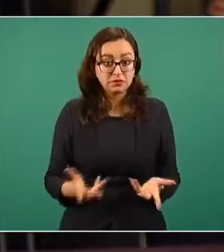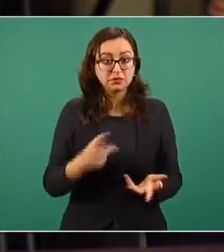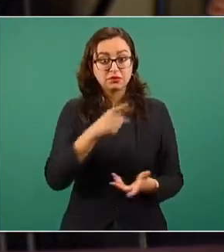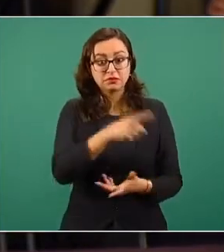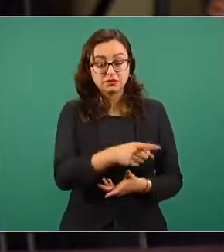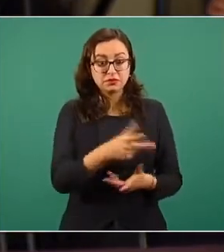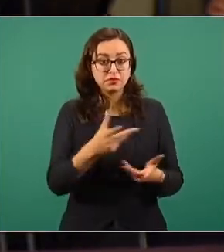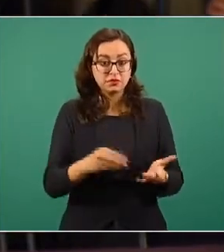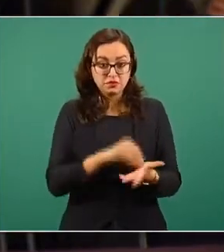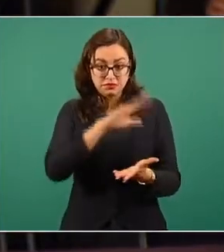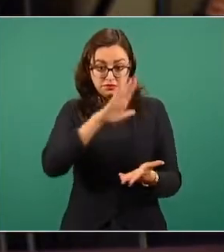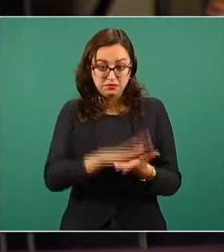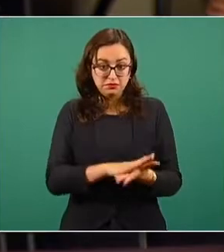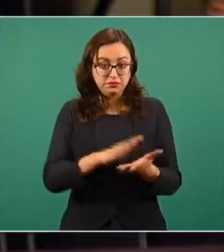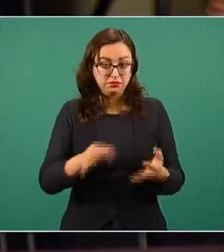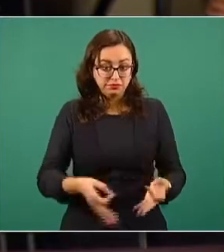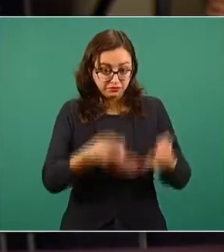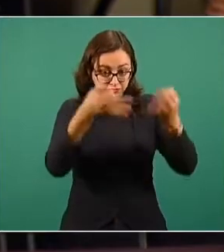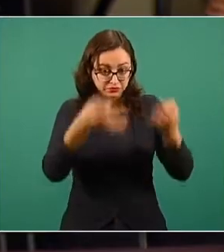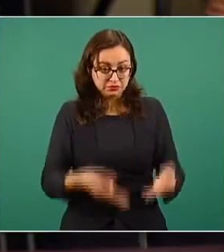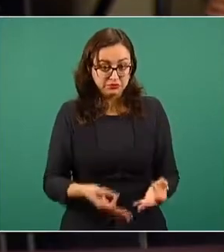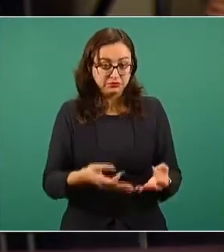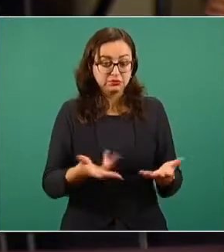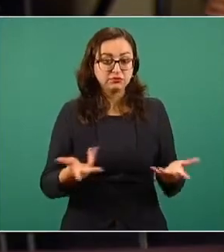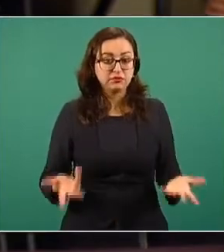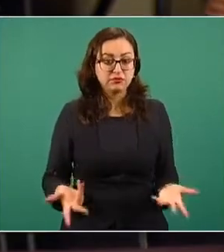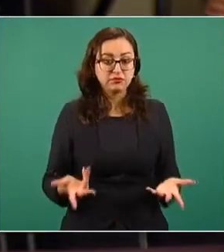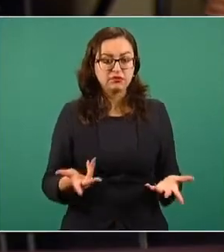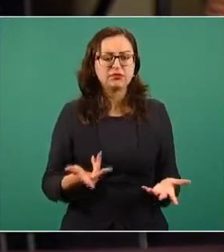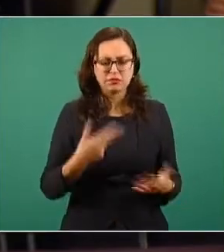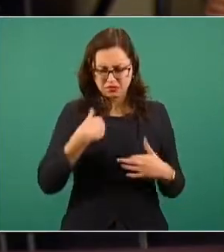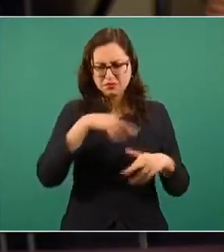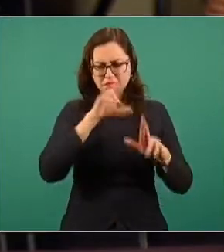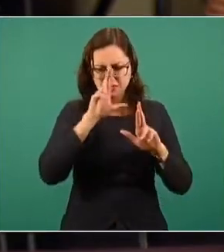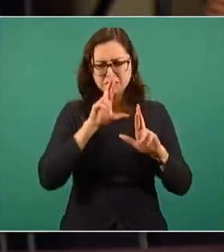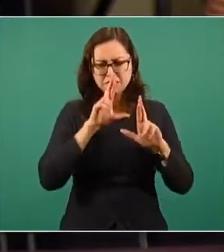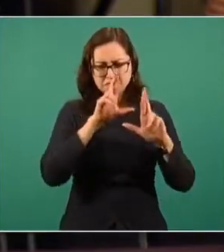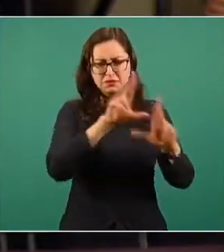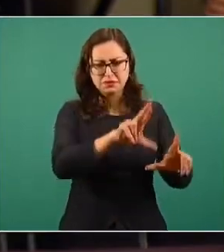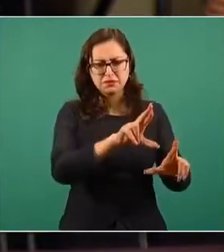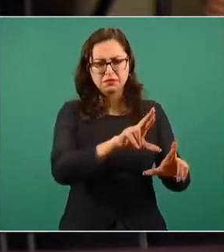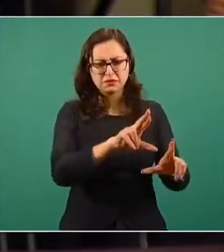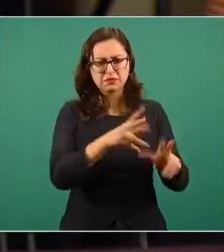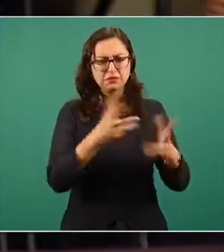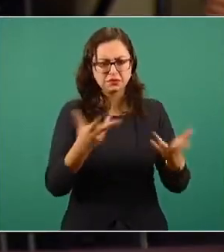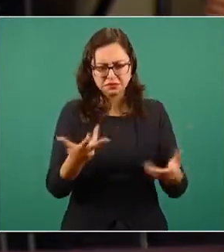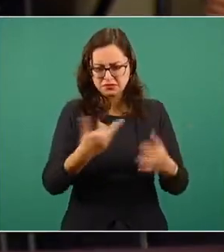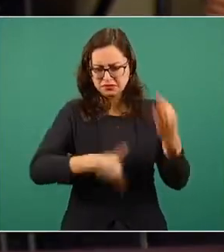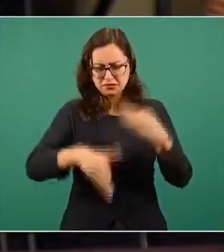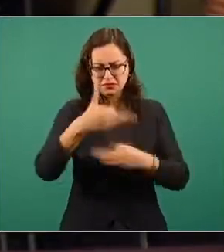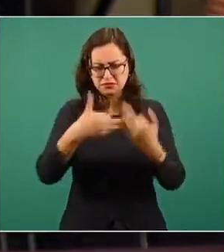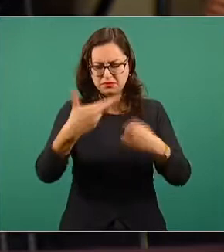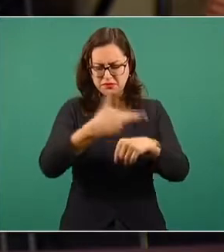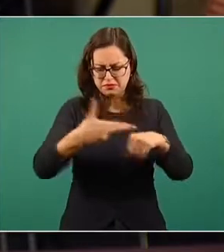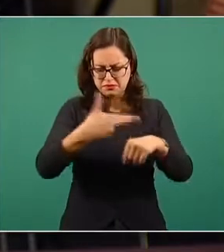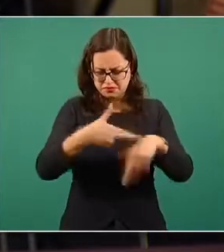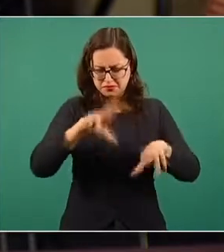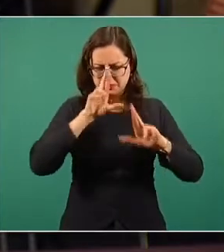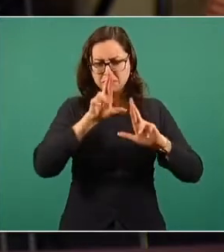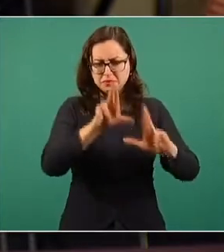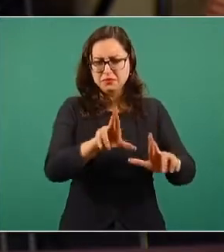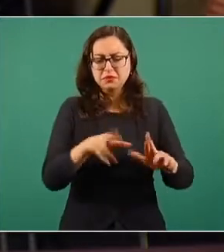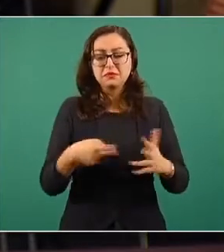escritura constitutiva, invierten en tu logística. Pero